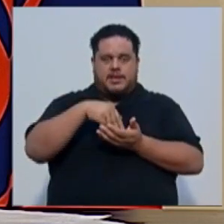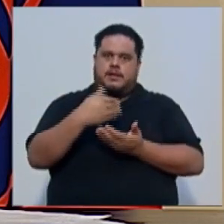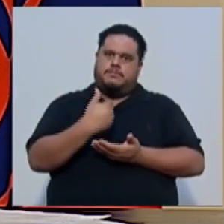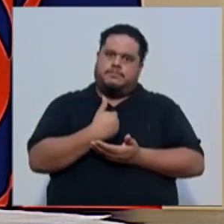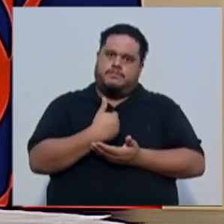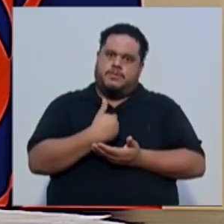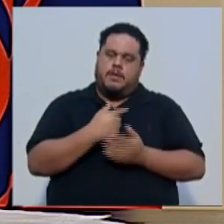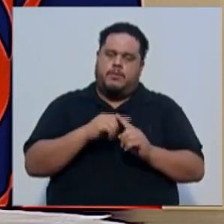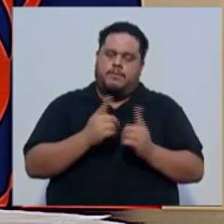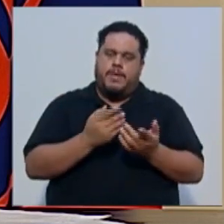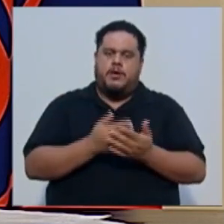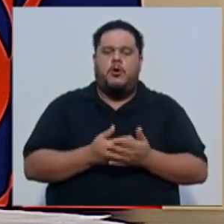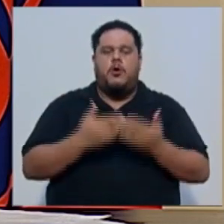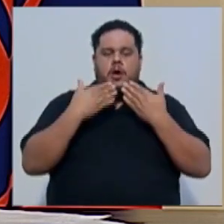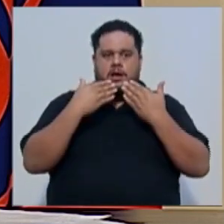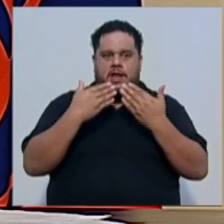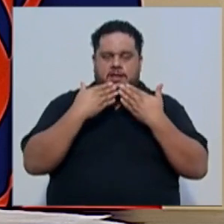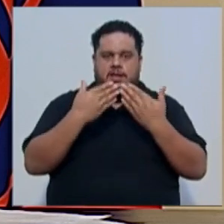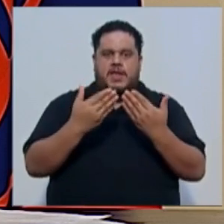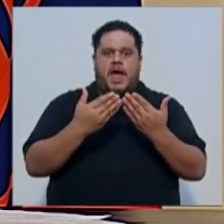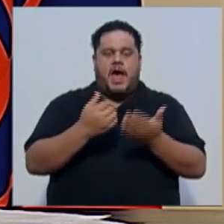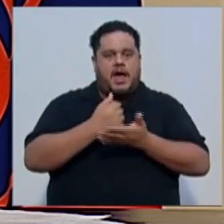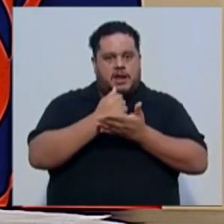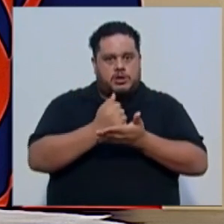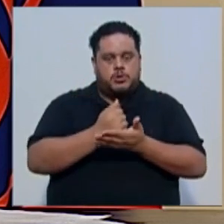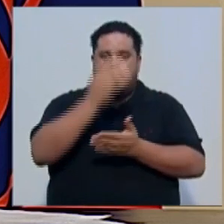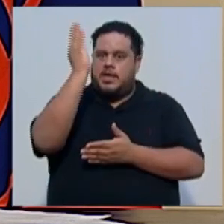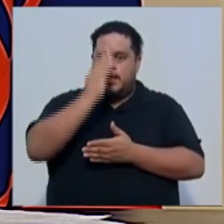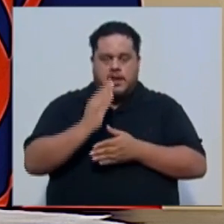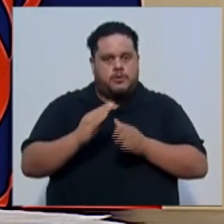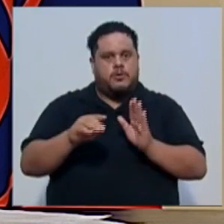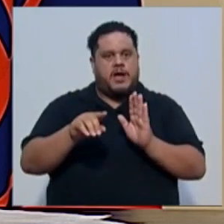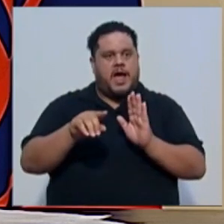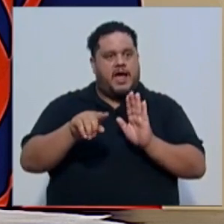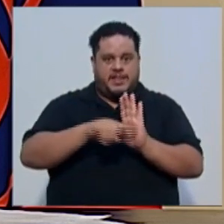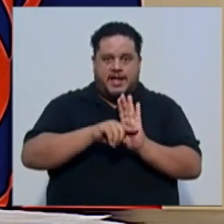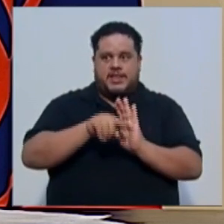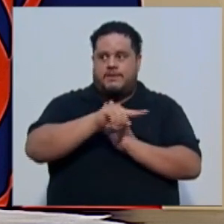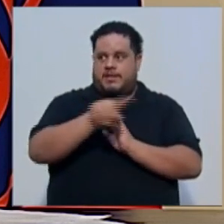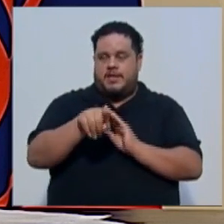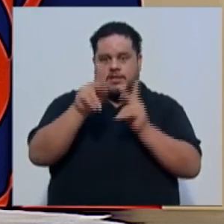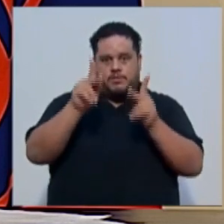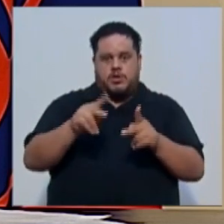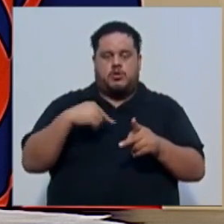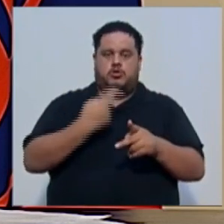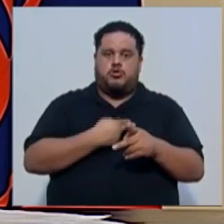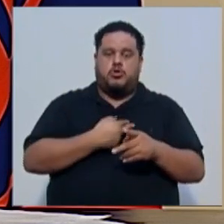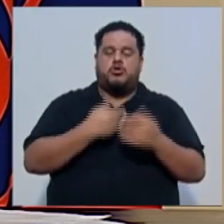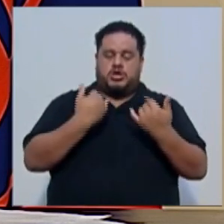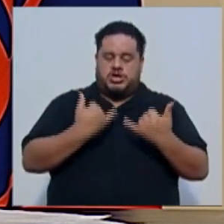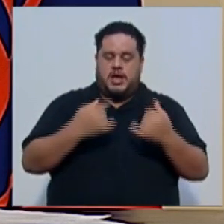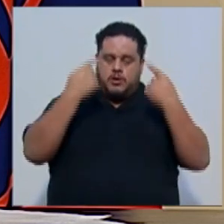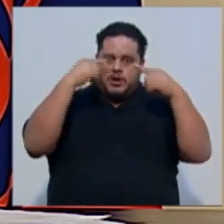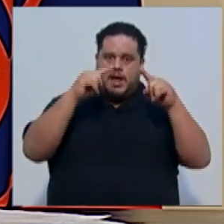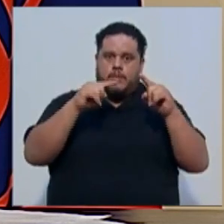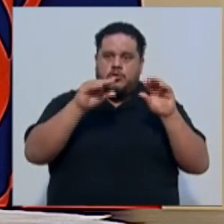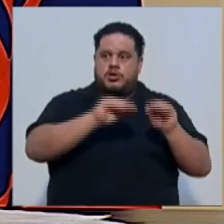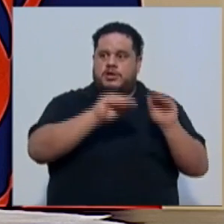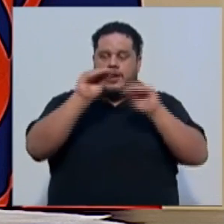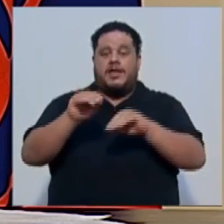Pero gracias a la colaboración y a la nunca negativa de este personal, hemos logrado trasladar a la fecha